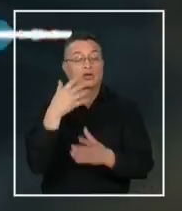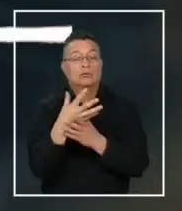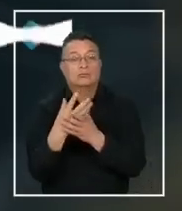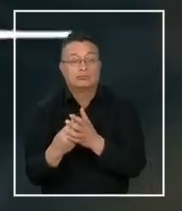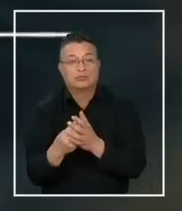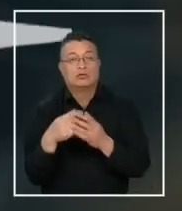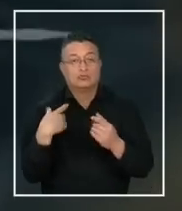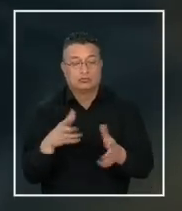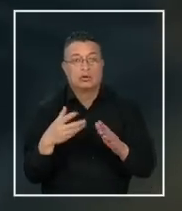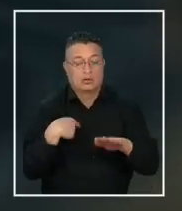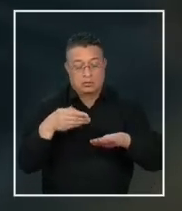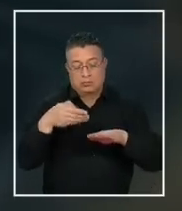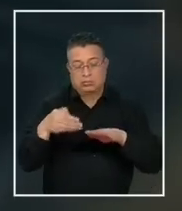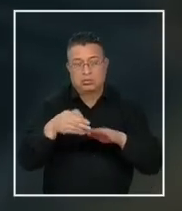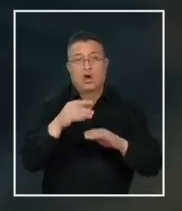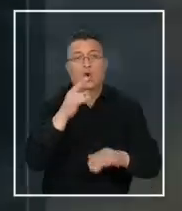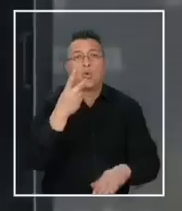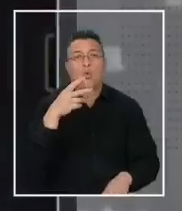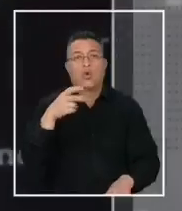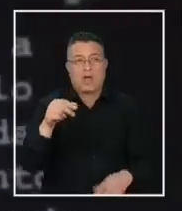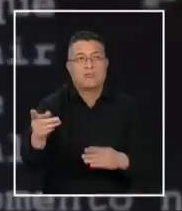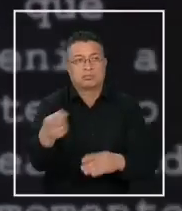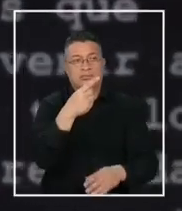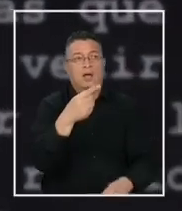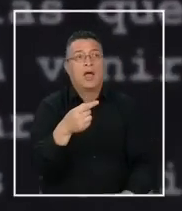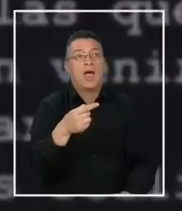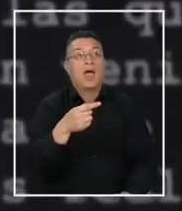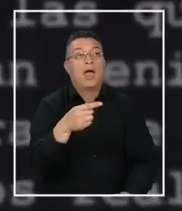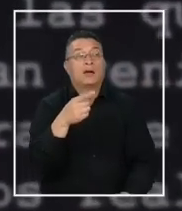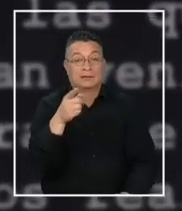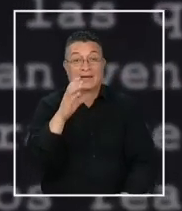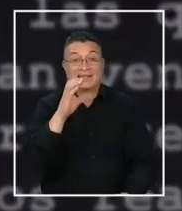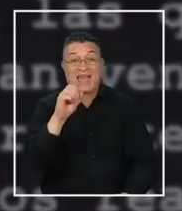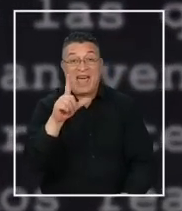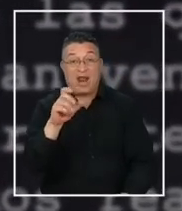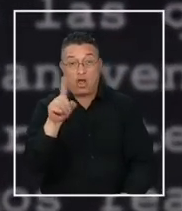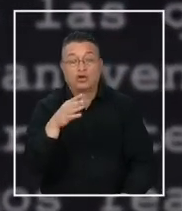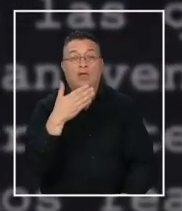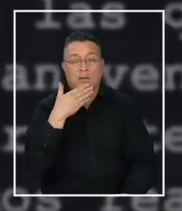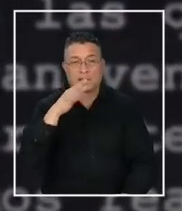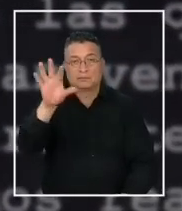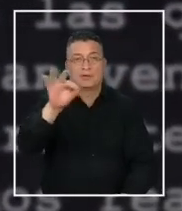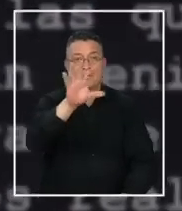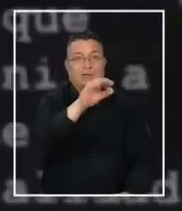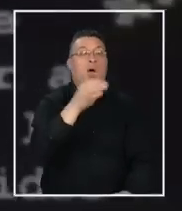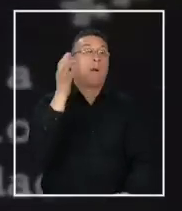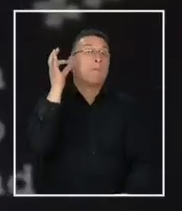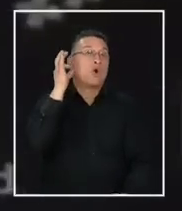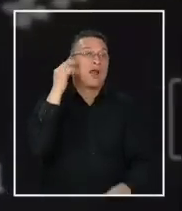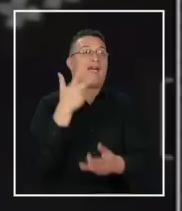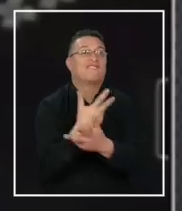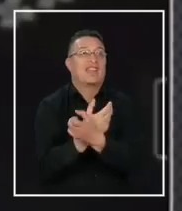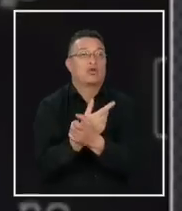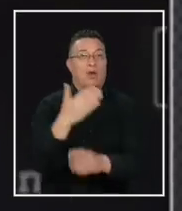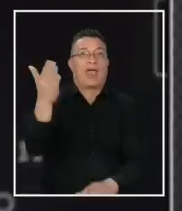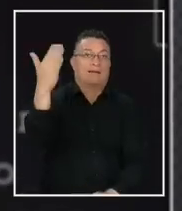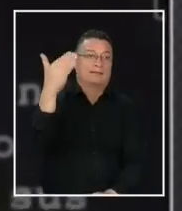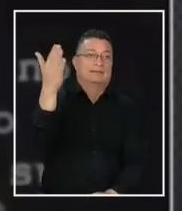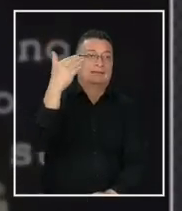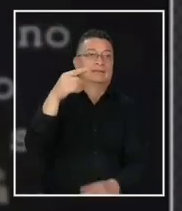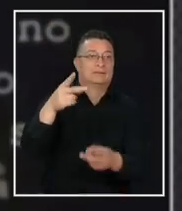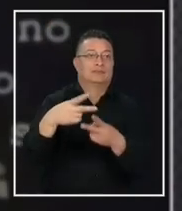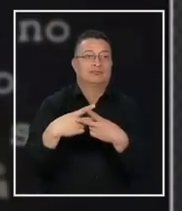una cita para las uñas en la deliana. Según la investigación, Carlos Cortés también ayudaba a reclutar mujeres en Venezuela, como se ve en esta publicación.